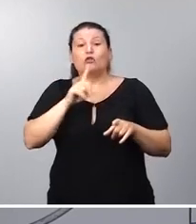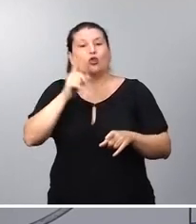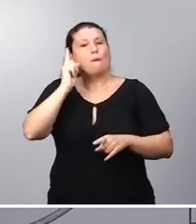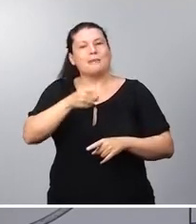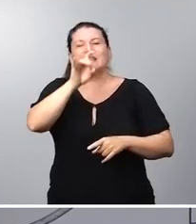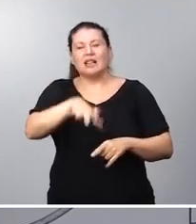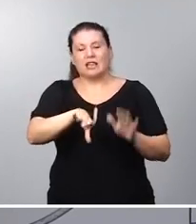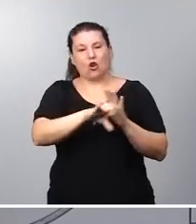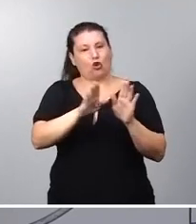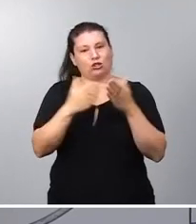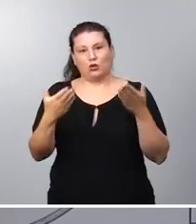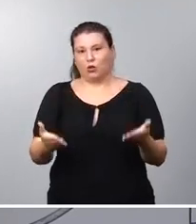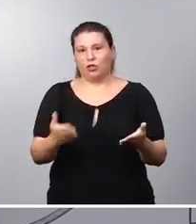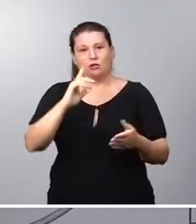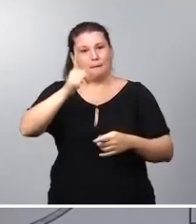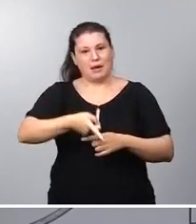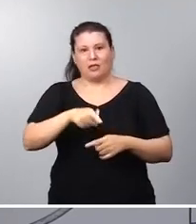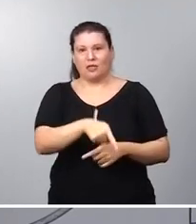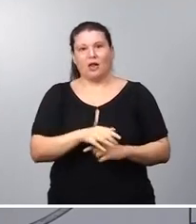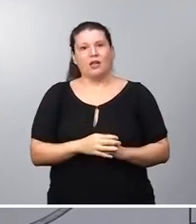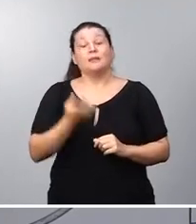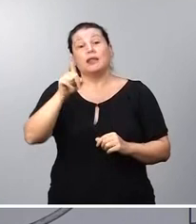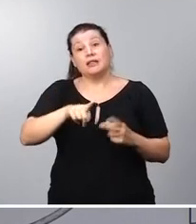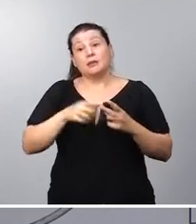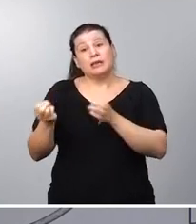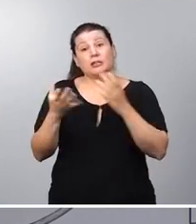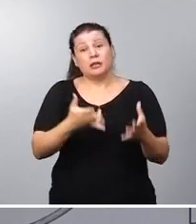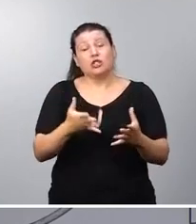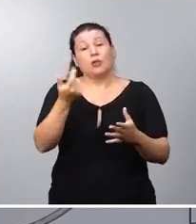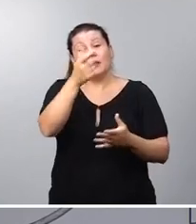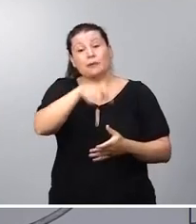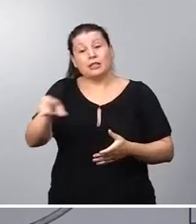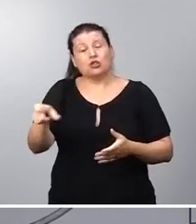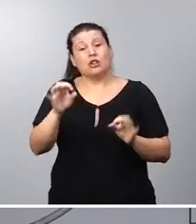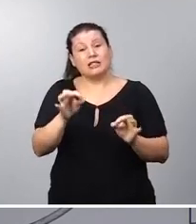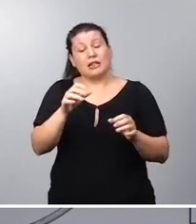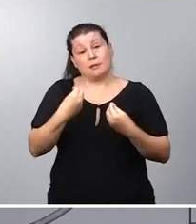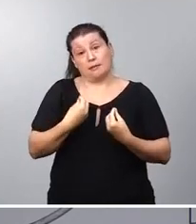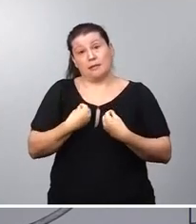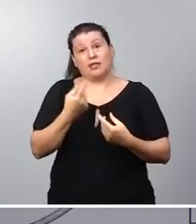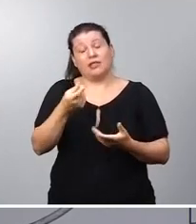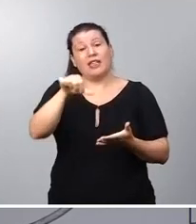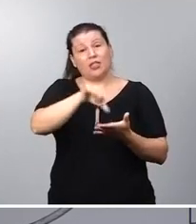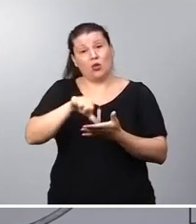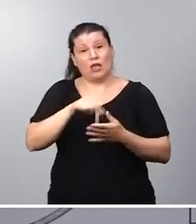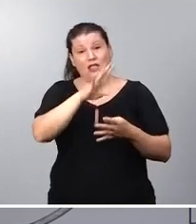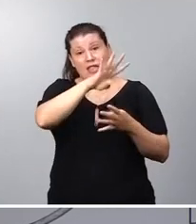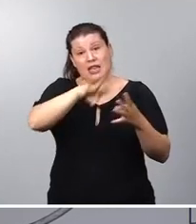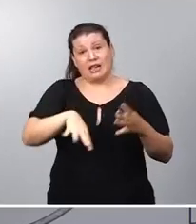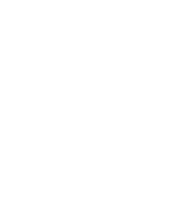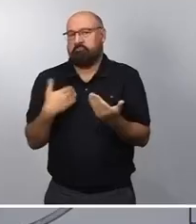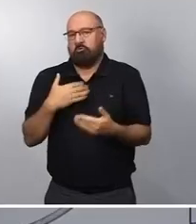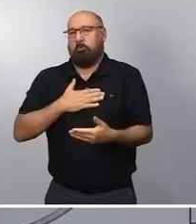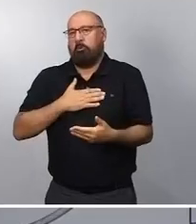Y también a tenor de la expresión de la ciudadanía catalana, parece claro que eso ha gustado también en Cataluña.